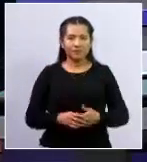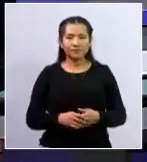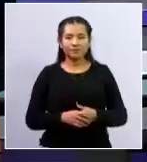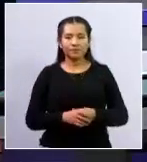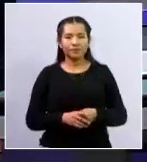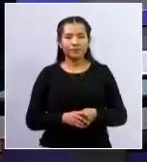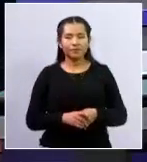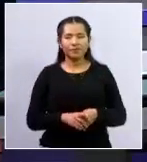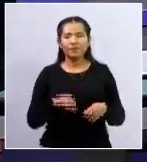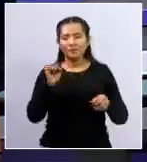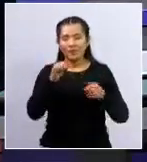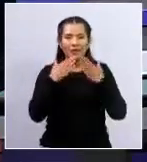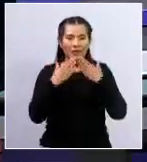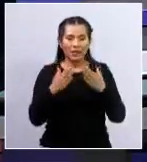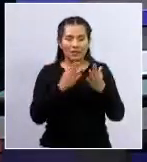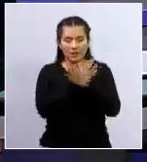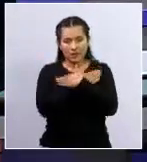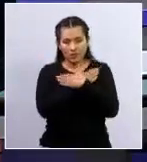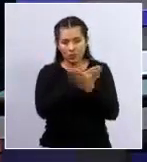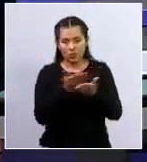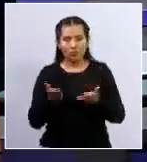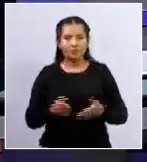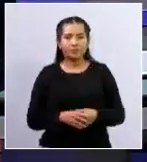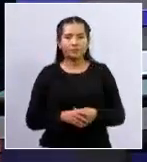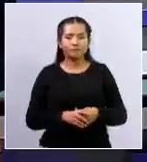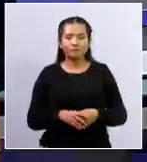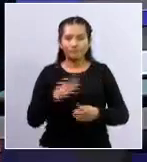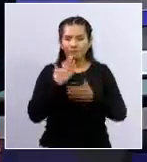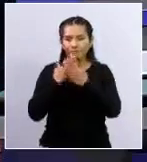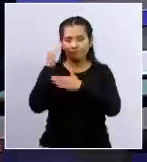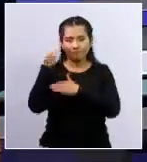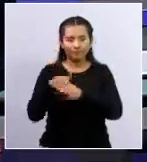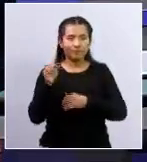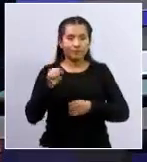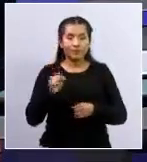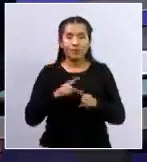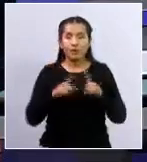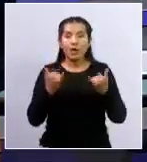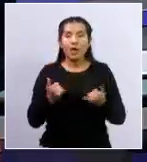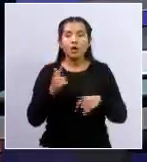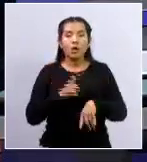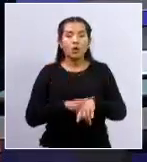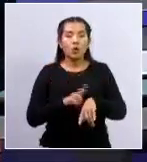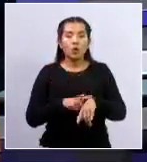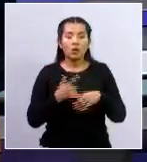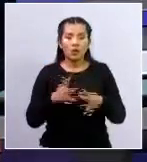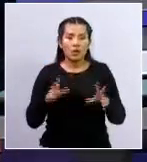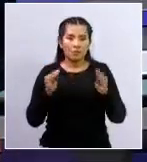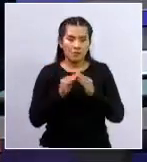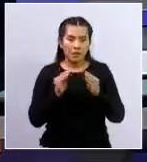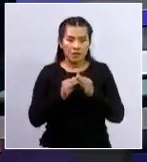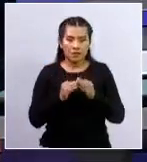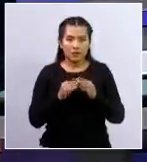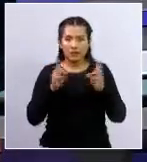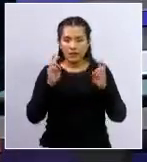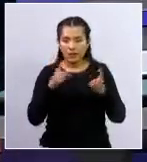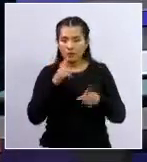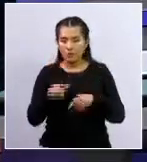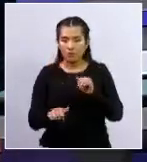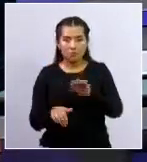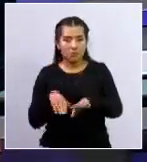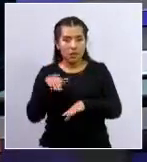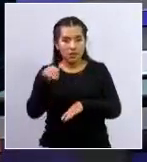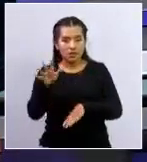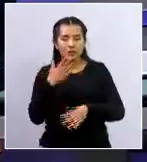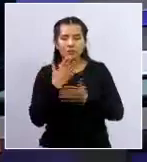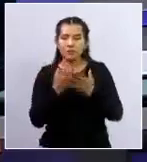Bueno, muchas gracias. Saludos a ustedes. Buenas noches. Bien, son pasos importantes. Cuesta